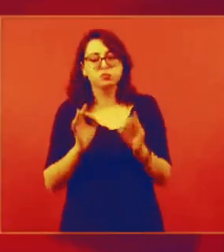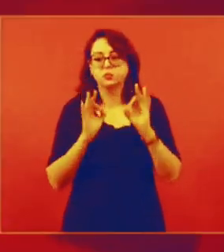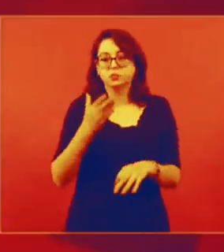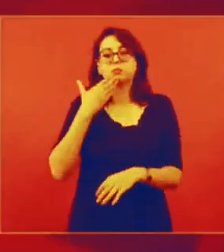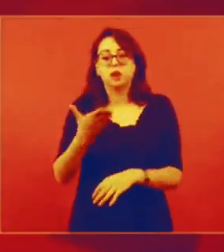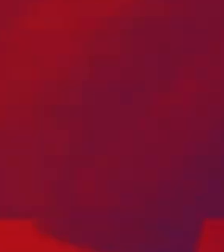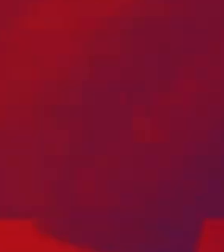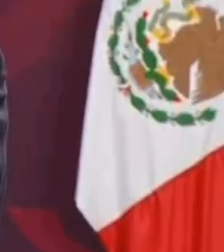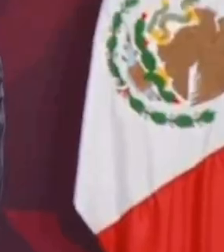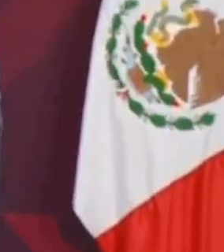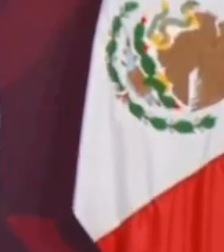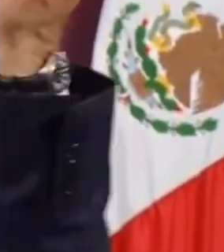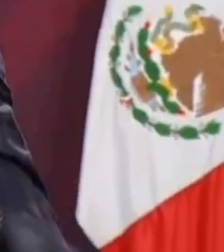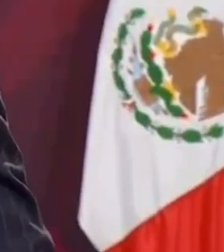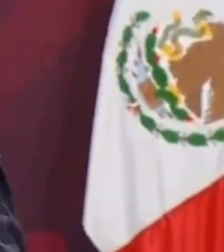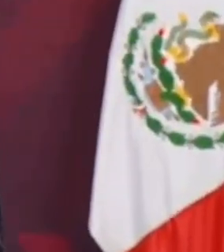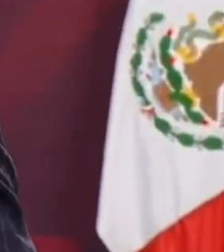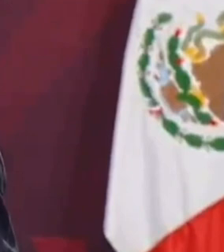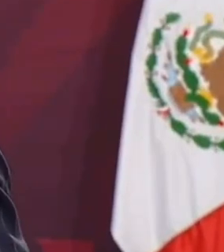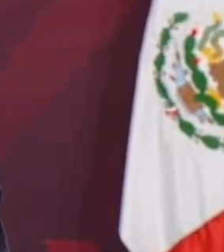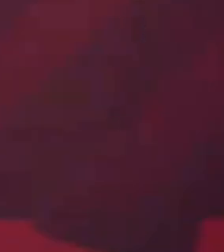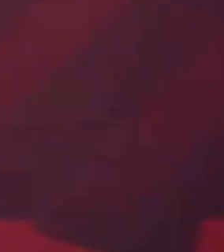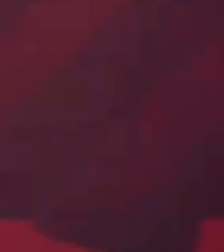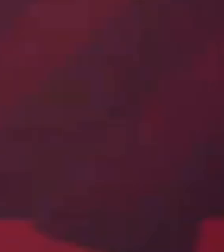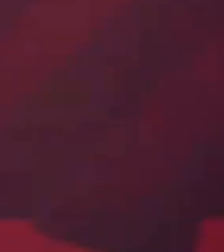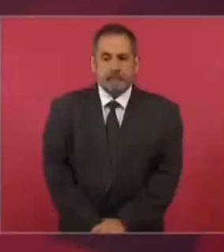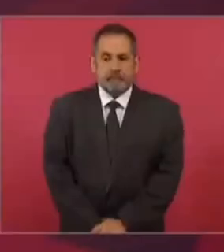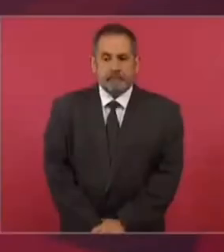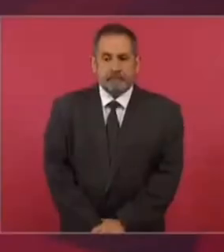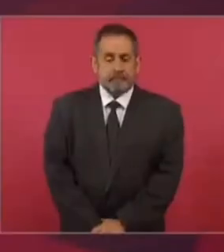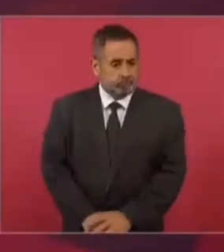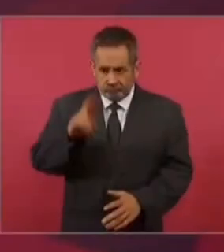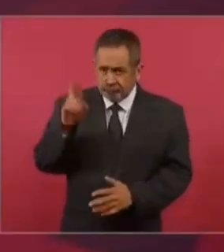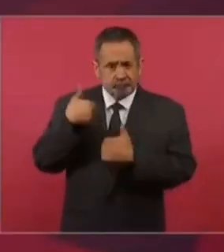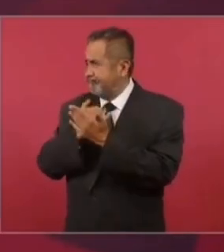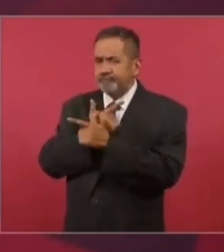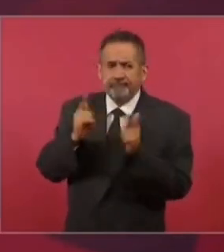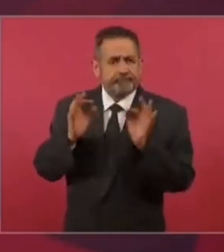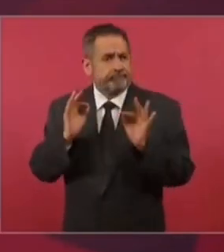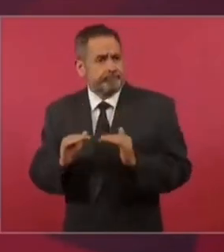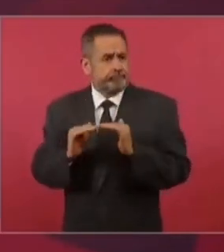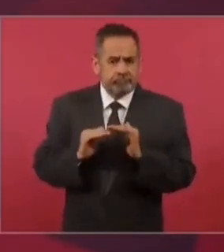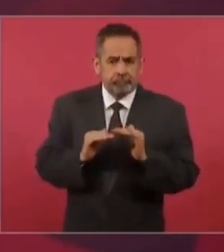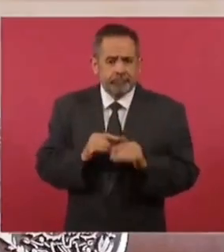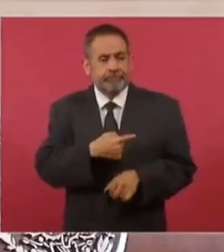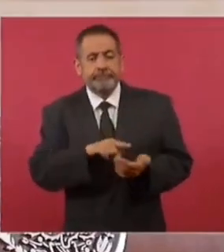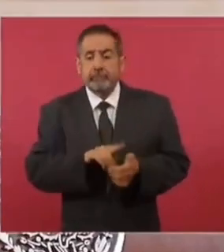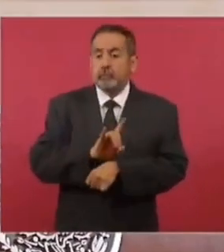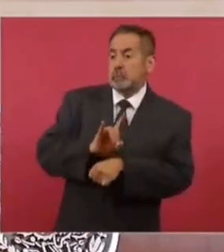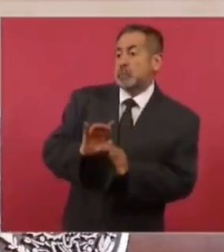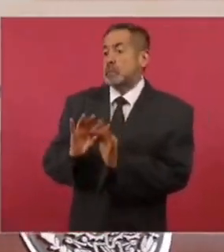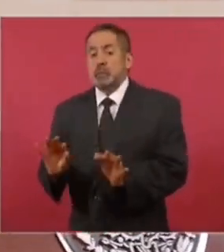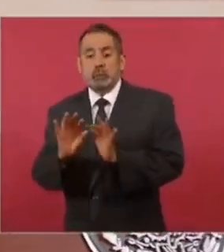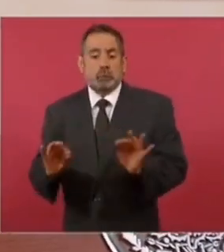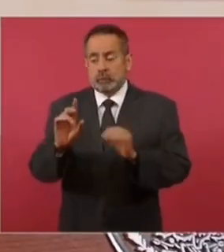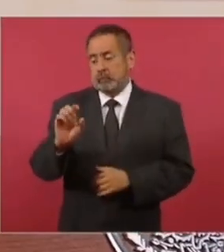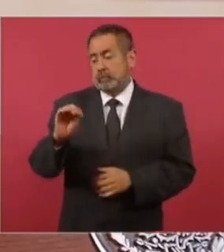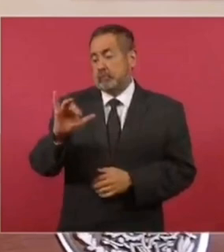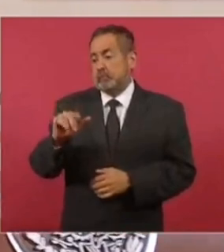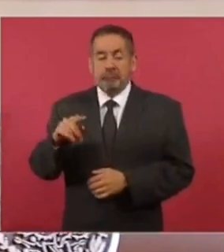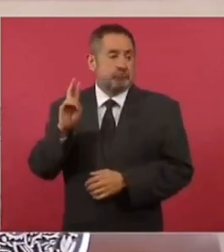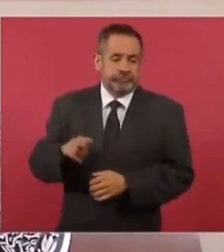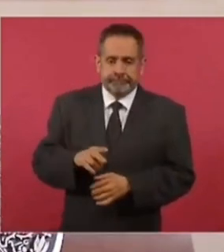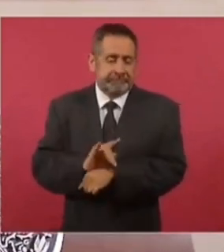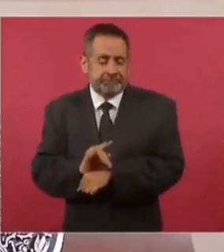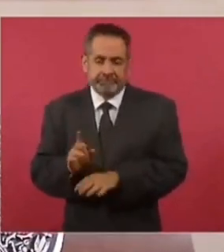realidad la democracia, que se establezca una auténtica democracia en nuestro país, que no se simule, que no se utilice la democracia como pantalla